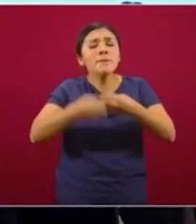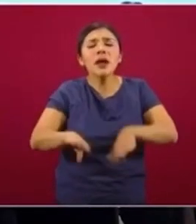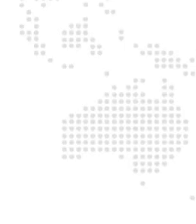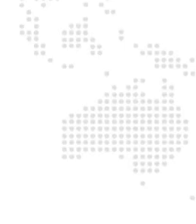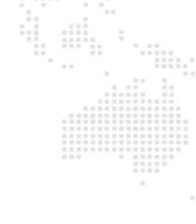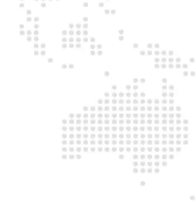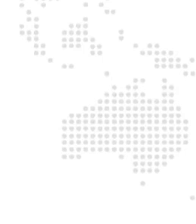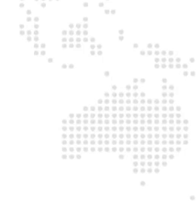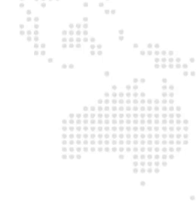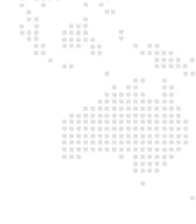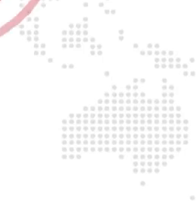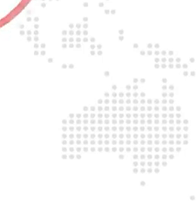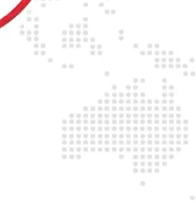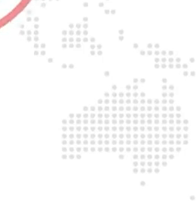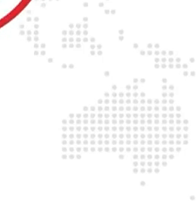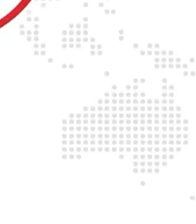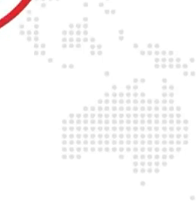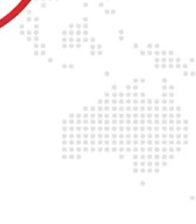fertilizantes.